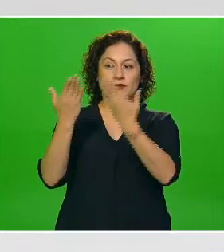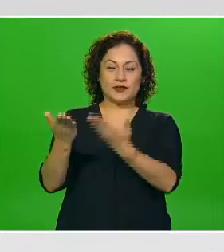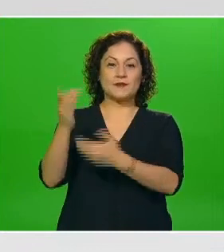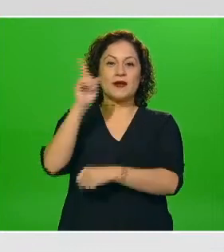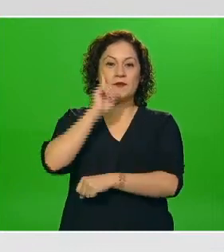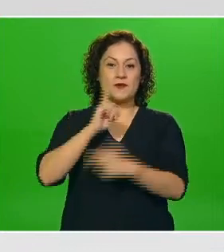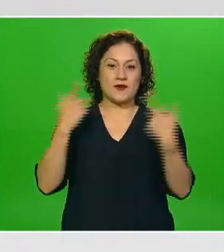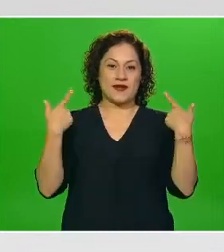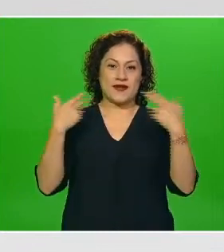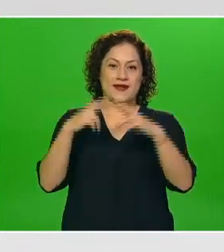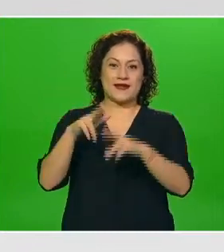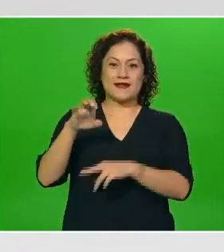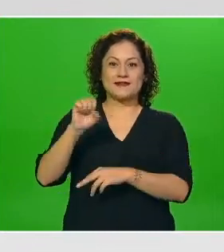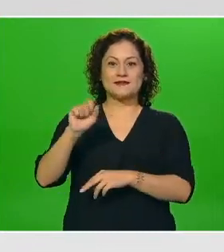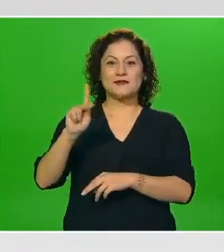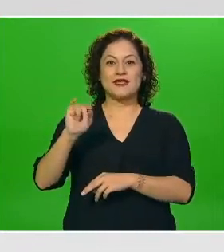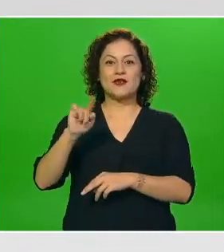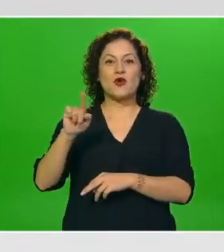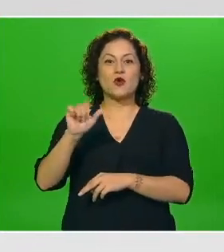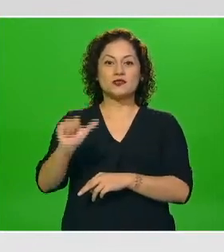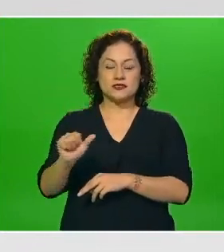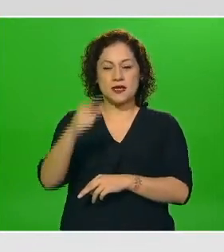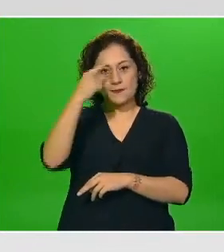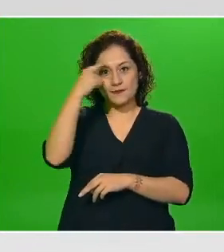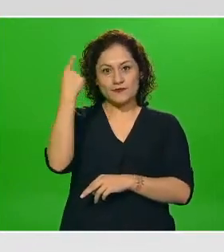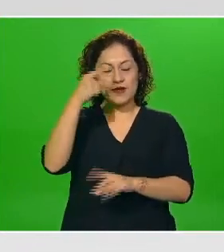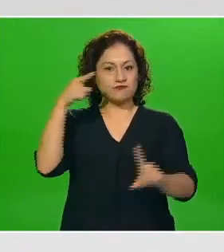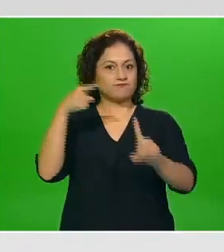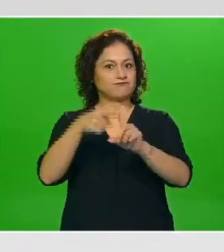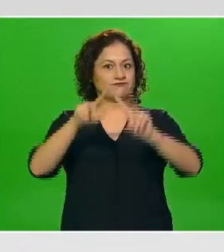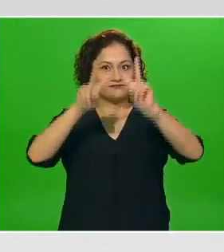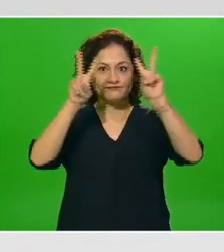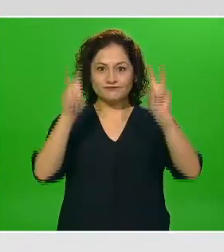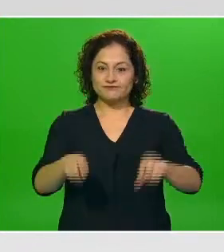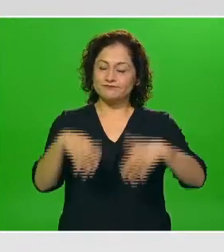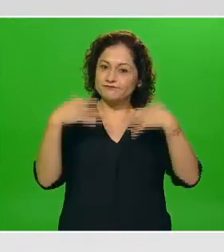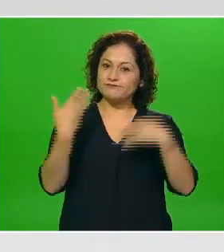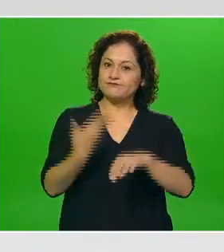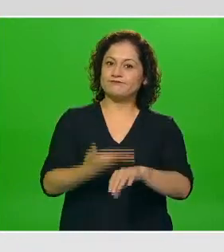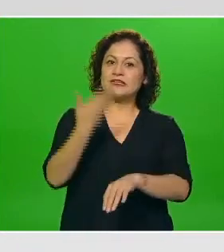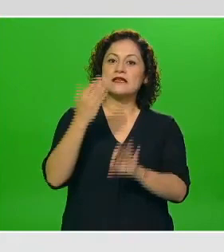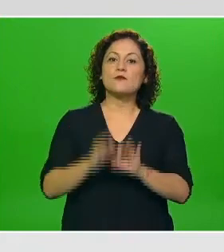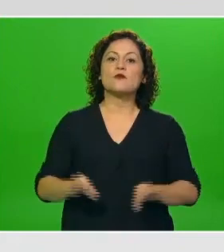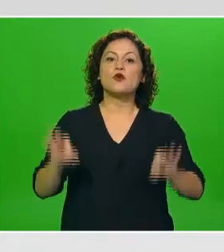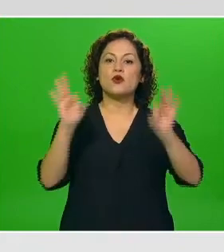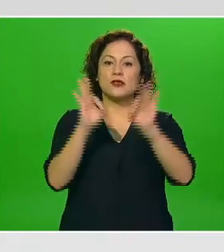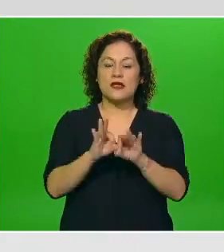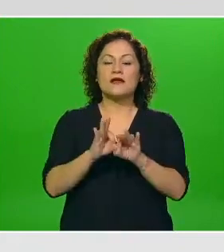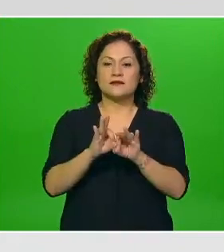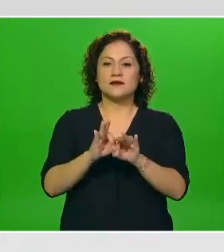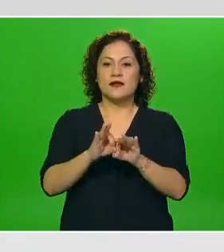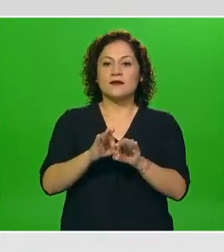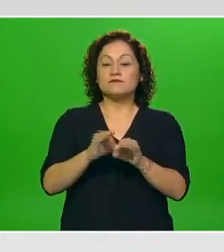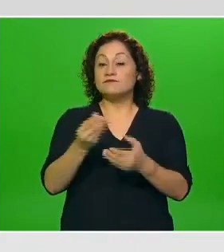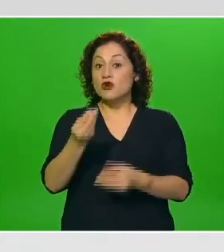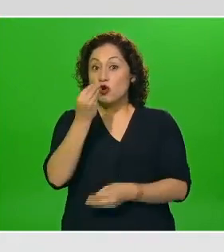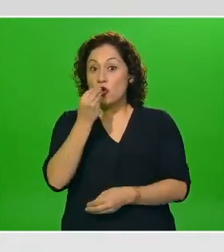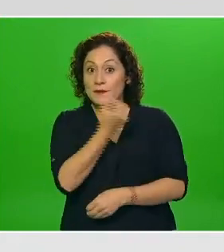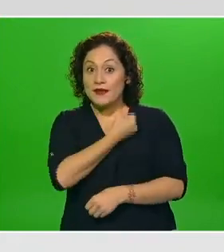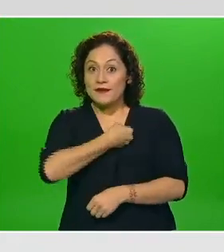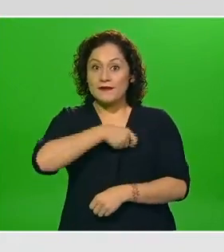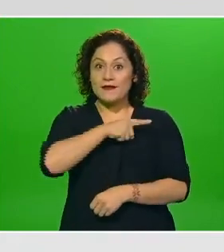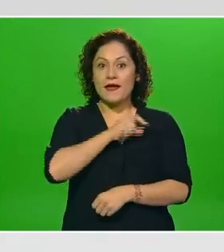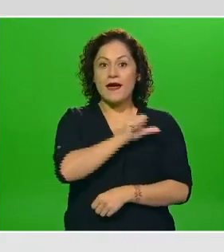Fiorella Espinosa para ver un tema muy muy importante que es la nutrición en niños y adolescentes en